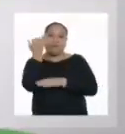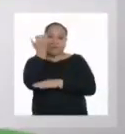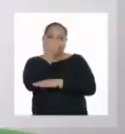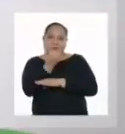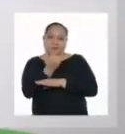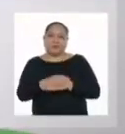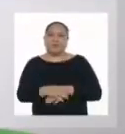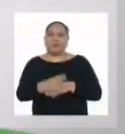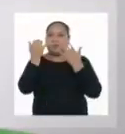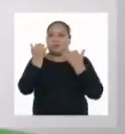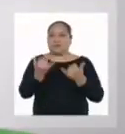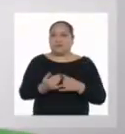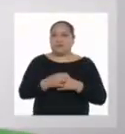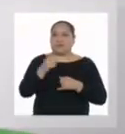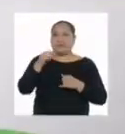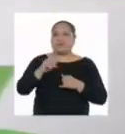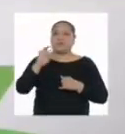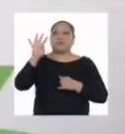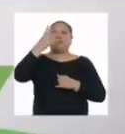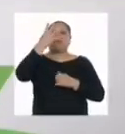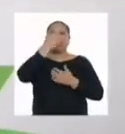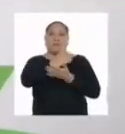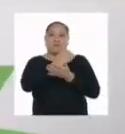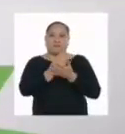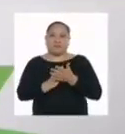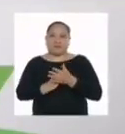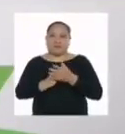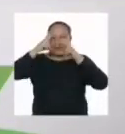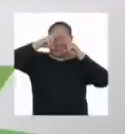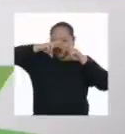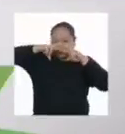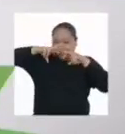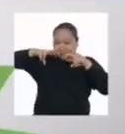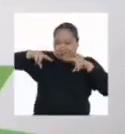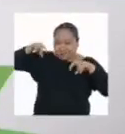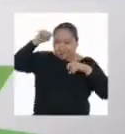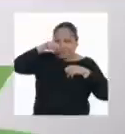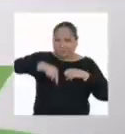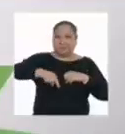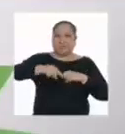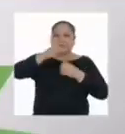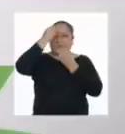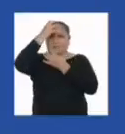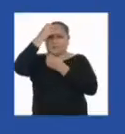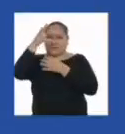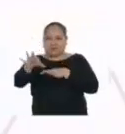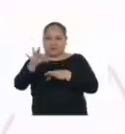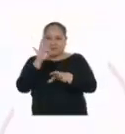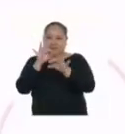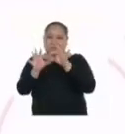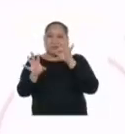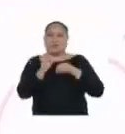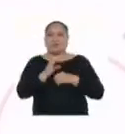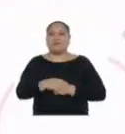Ahora, nos toca el cuarto paso. Analizar los datos obtenidos.